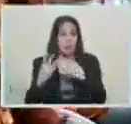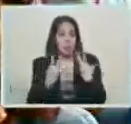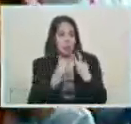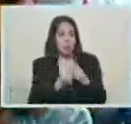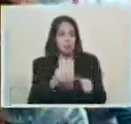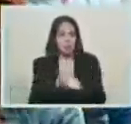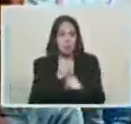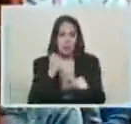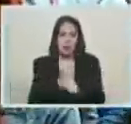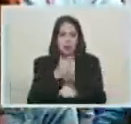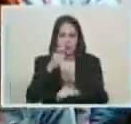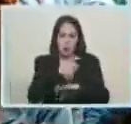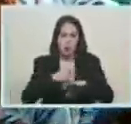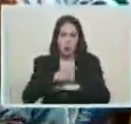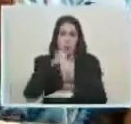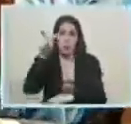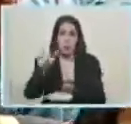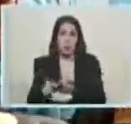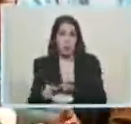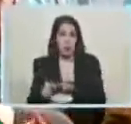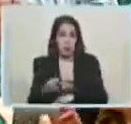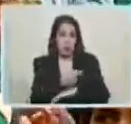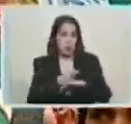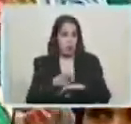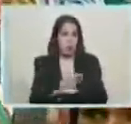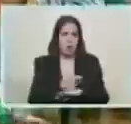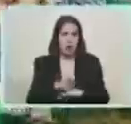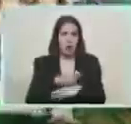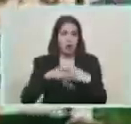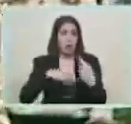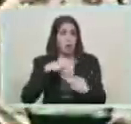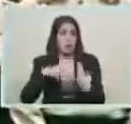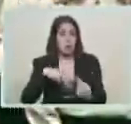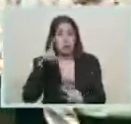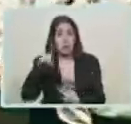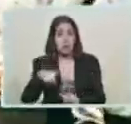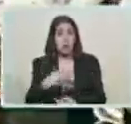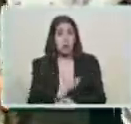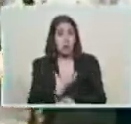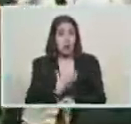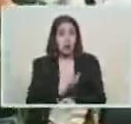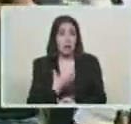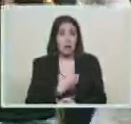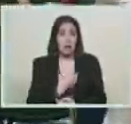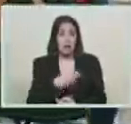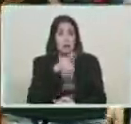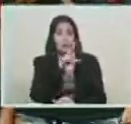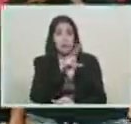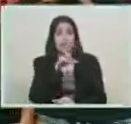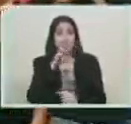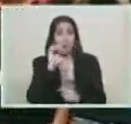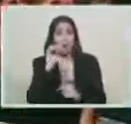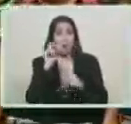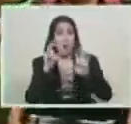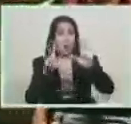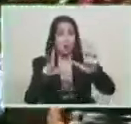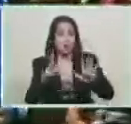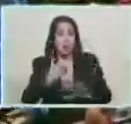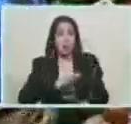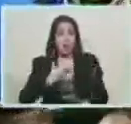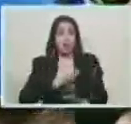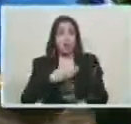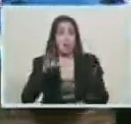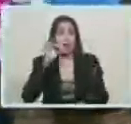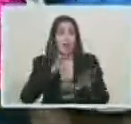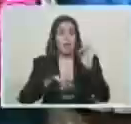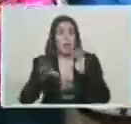gobernadores bolivarianos, con los gobernadores revolucionarios, con los alcaldes también, los 308 alcaldes que fueron electos el